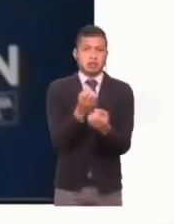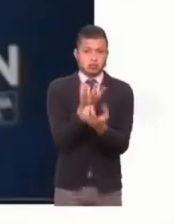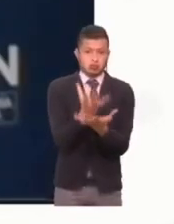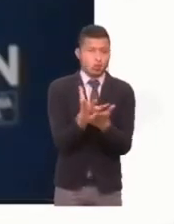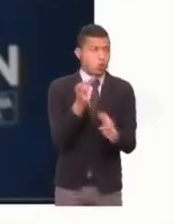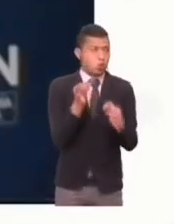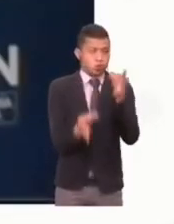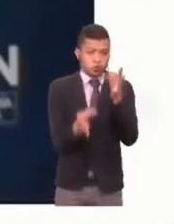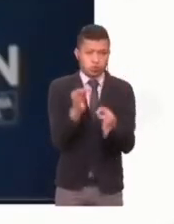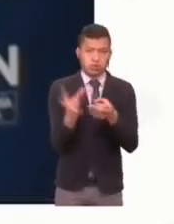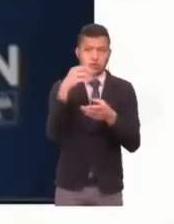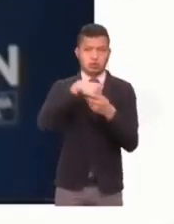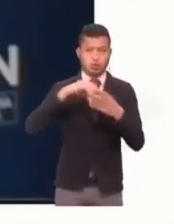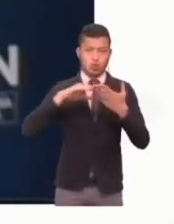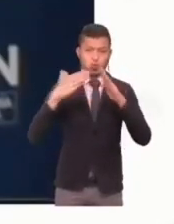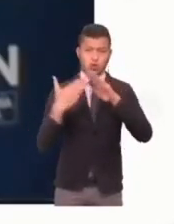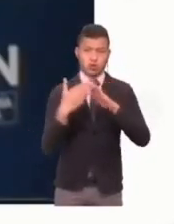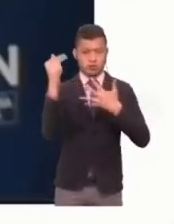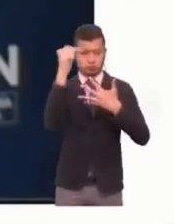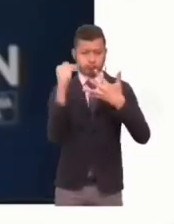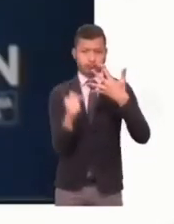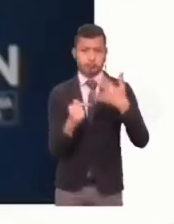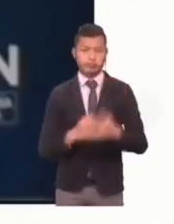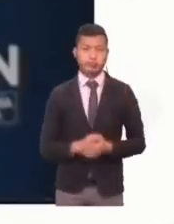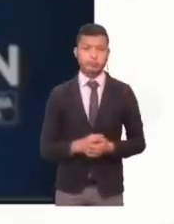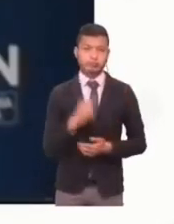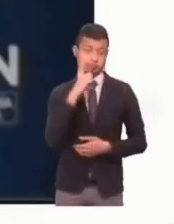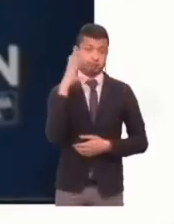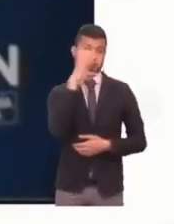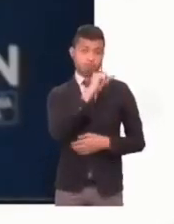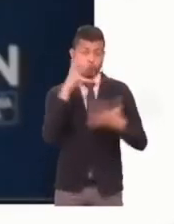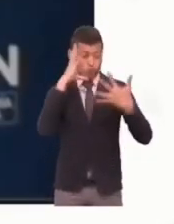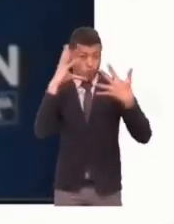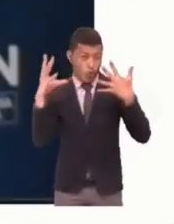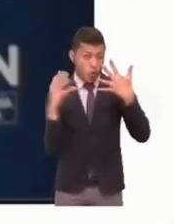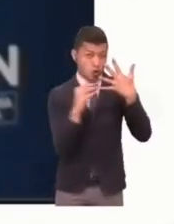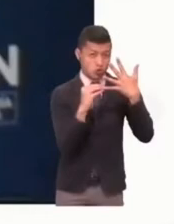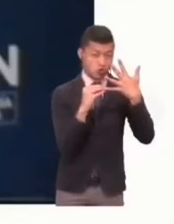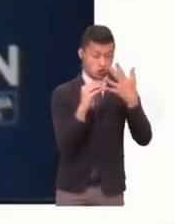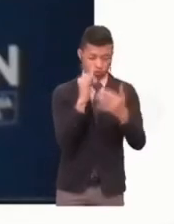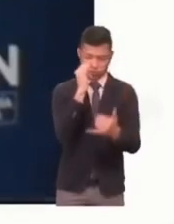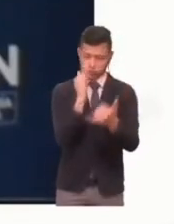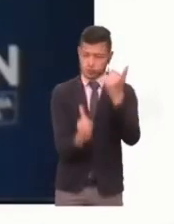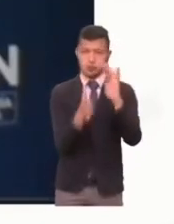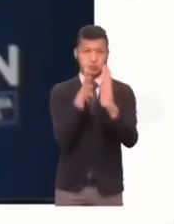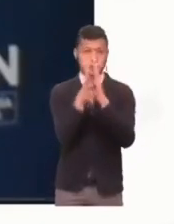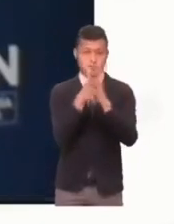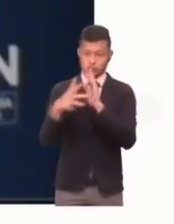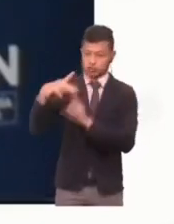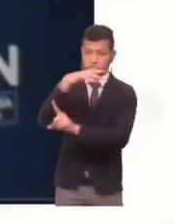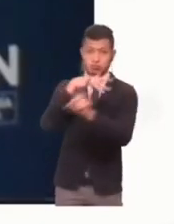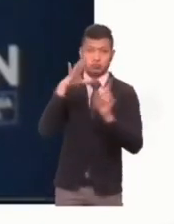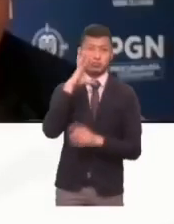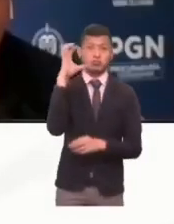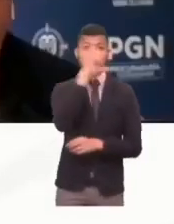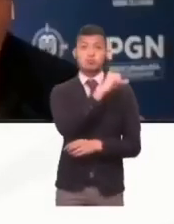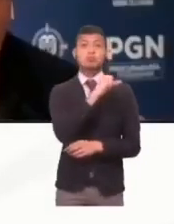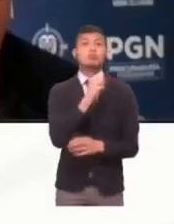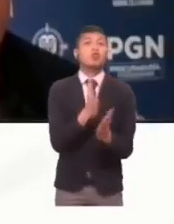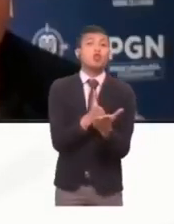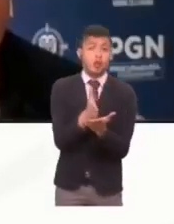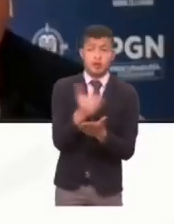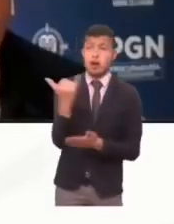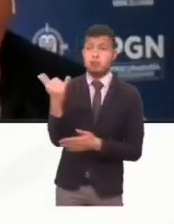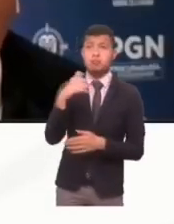justicia y comunitarias. Luego, la gran conclusión en este campo es que primero, seguimos abandonando la